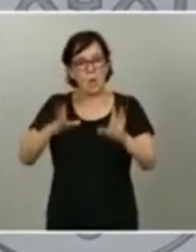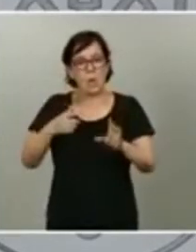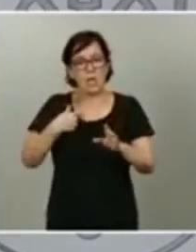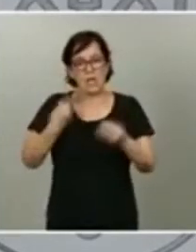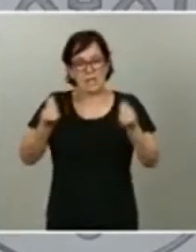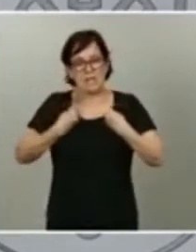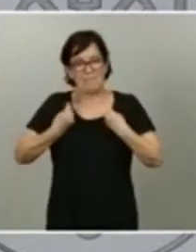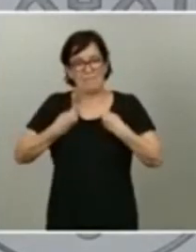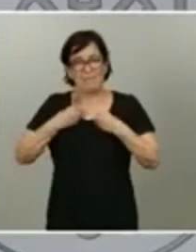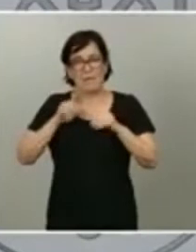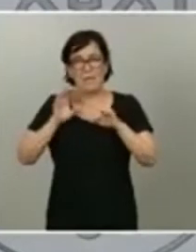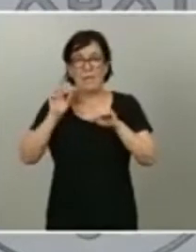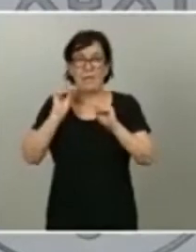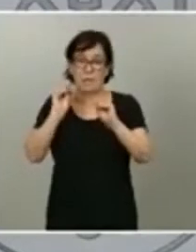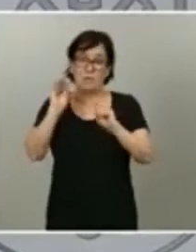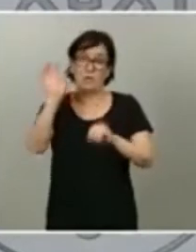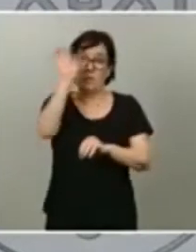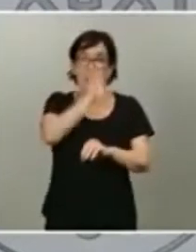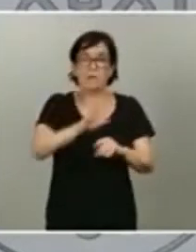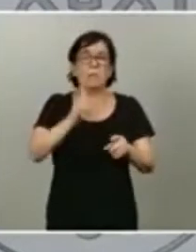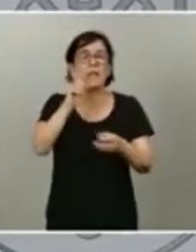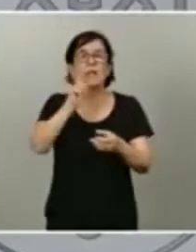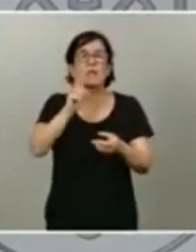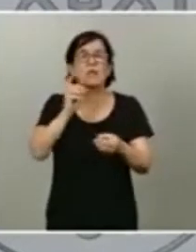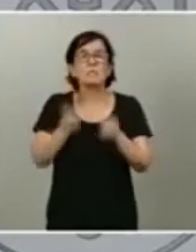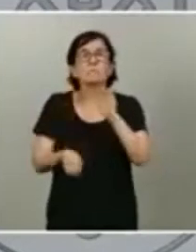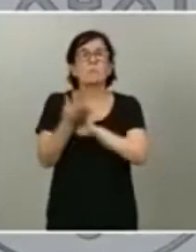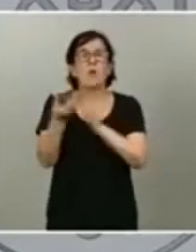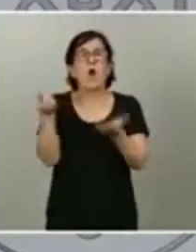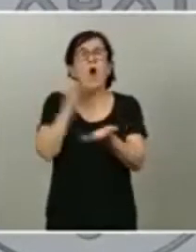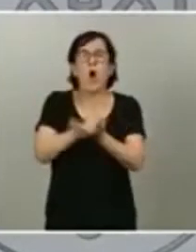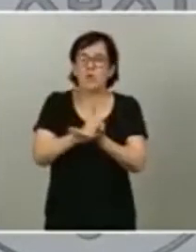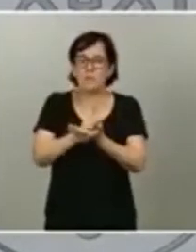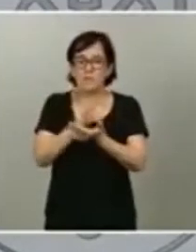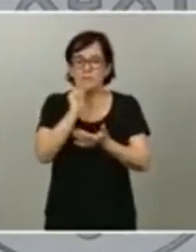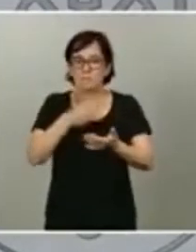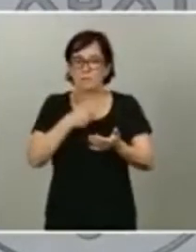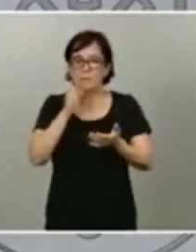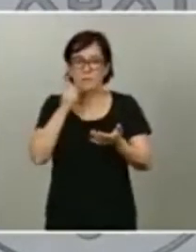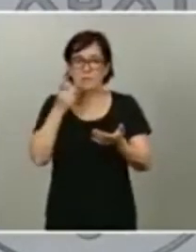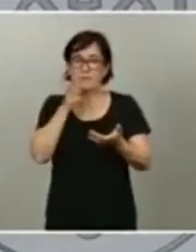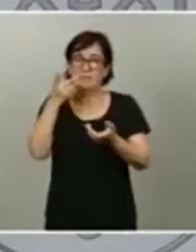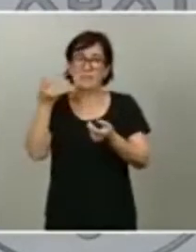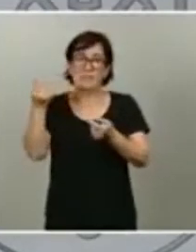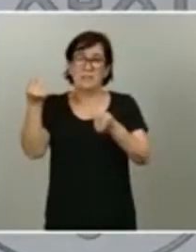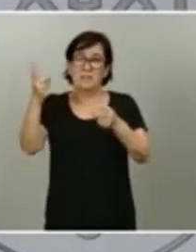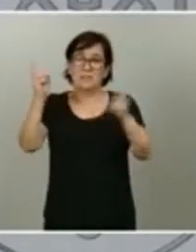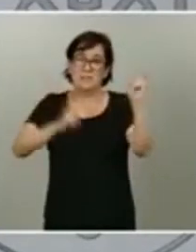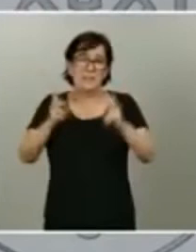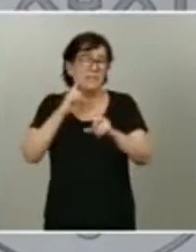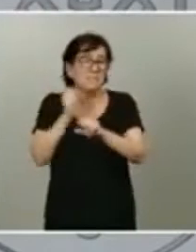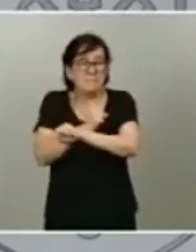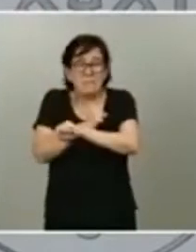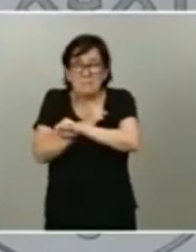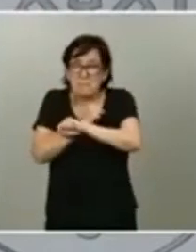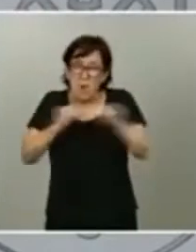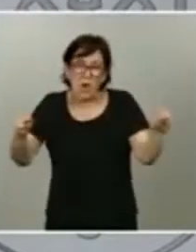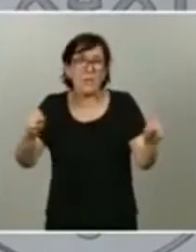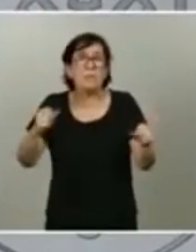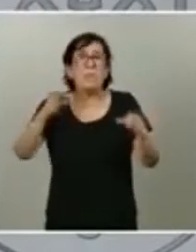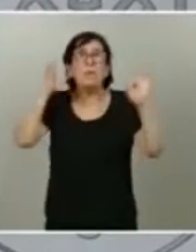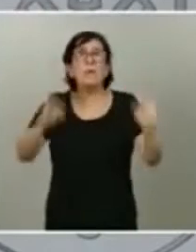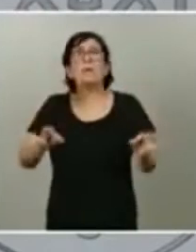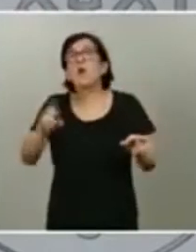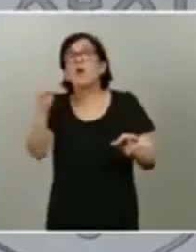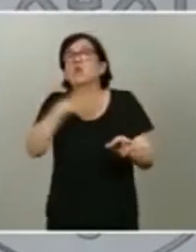esos países, para que no se produja ningún brote importado, aunque saben ustedes que es imposible descartar que se puedan producir